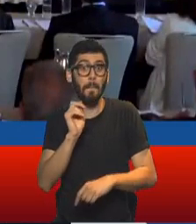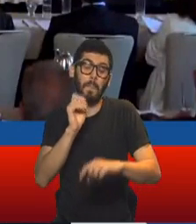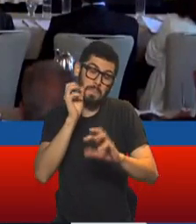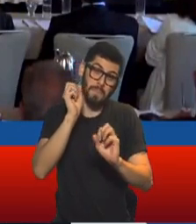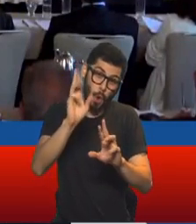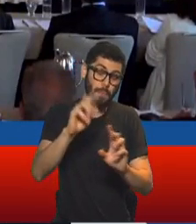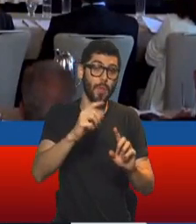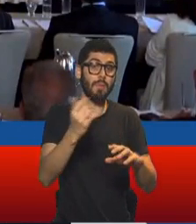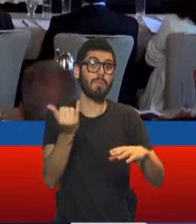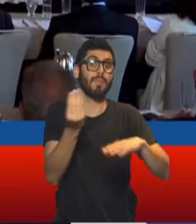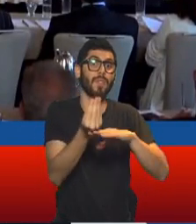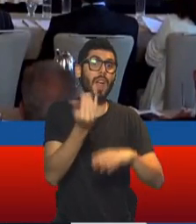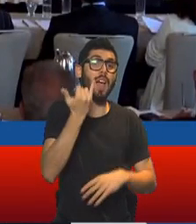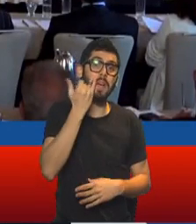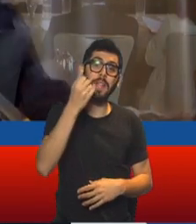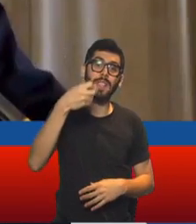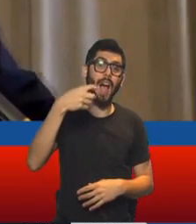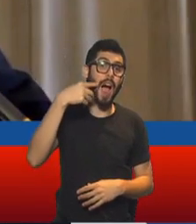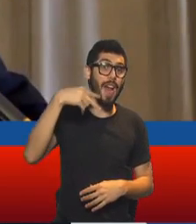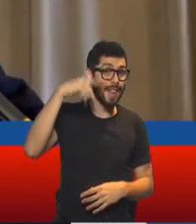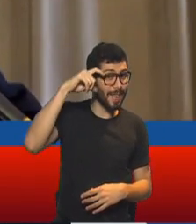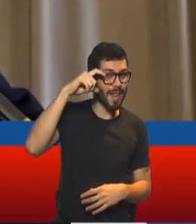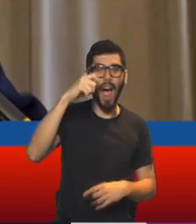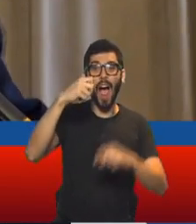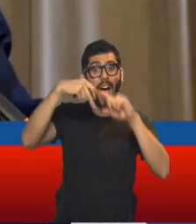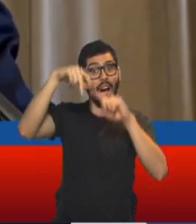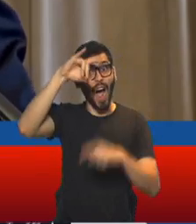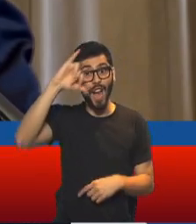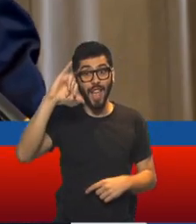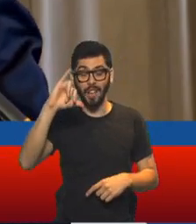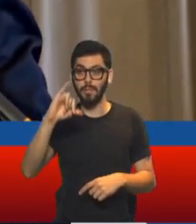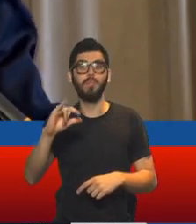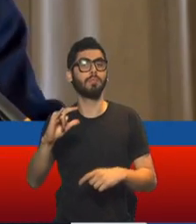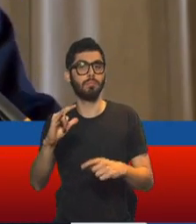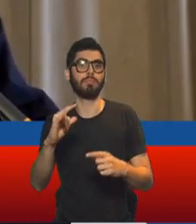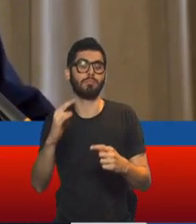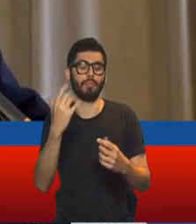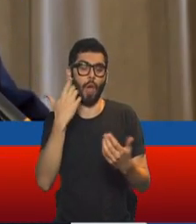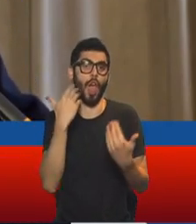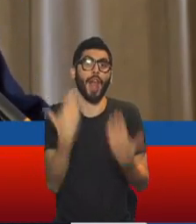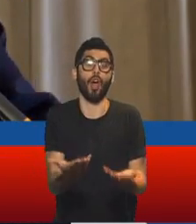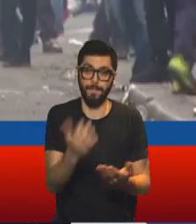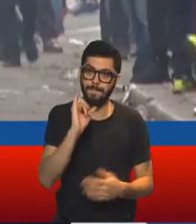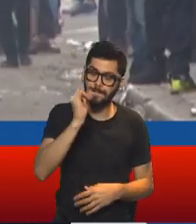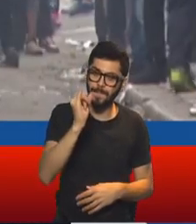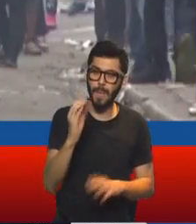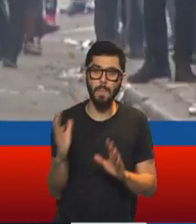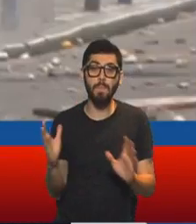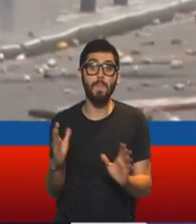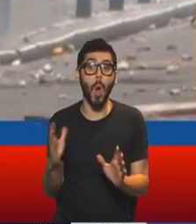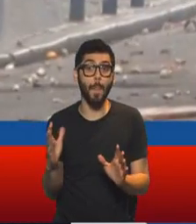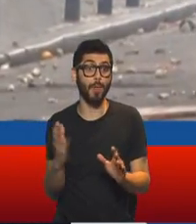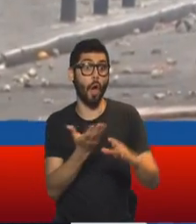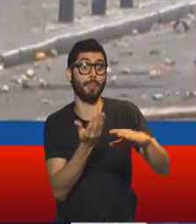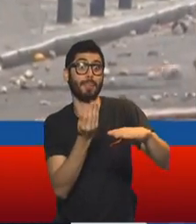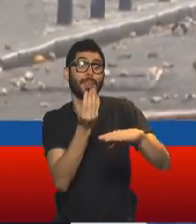Áñez, te acordás de eso. Exactamente, Argentina en ese momento había salido rápidamente a reconocer el gobierno en ese momento actual de